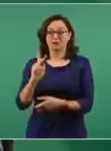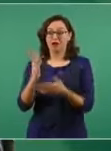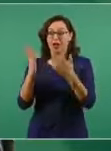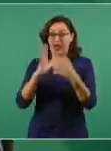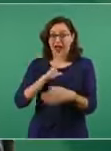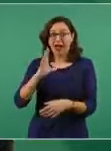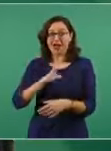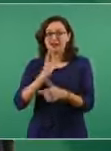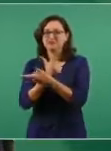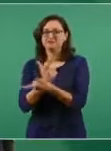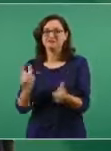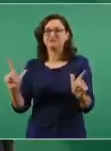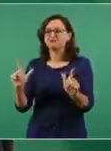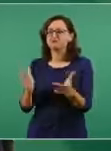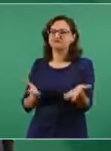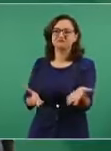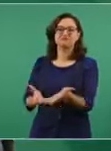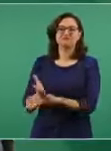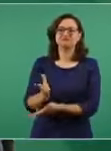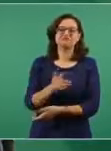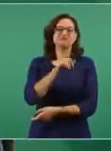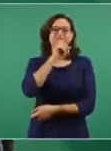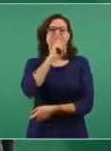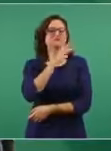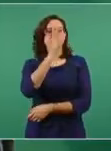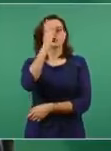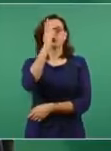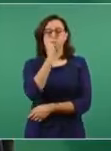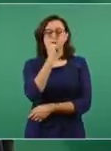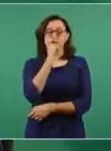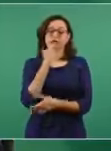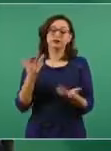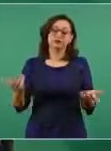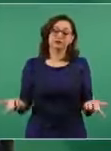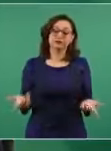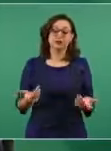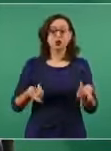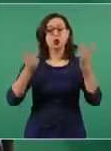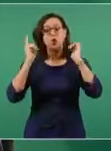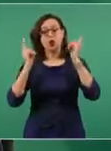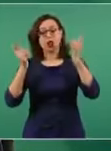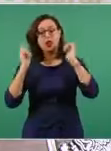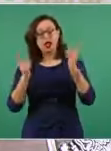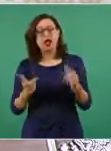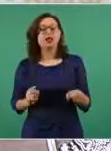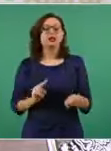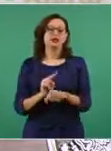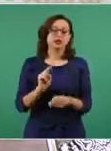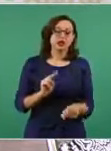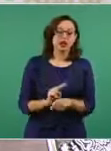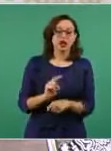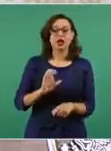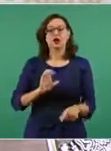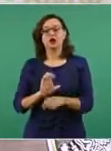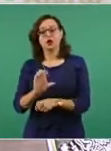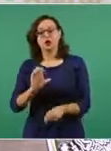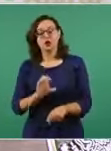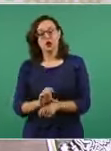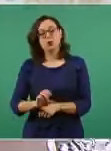Entonces, ojalá y en Nicaragua y en Colombia y en el Perú